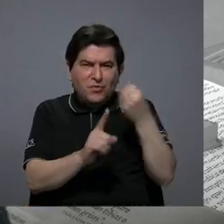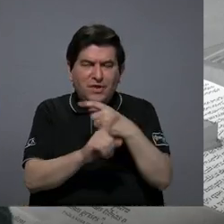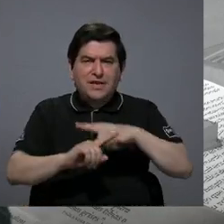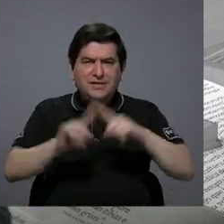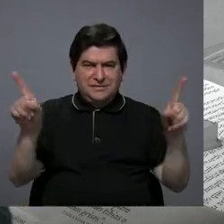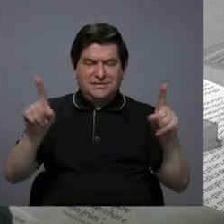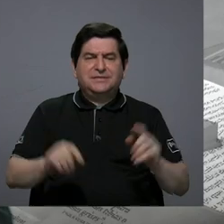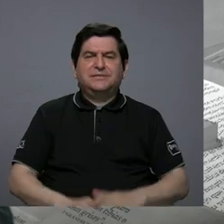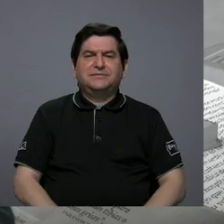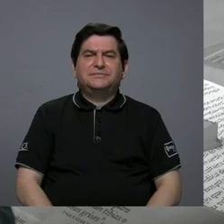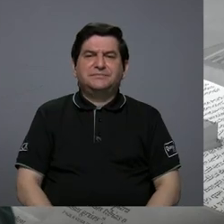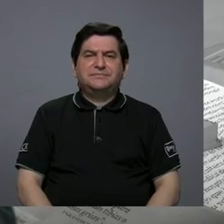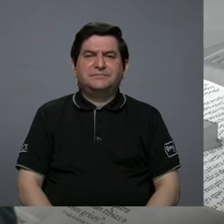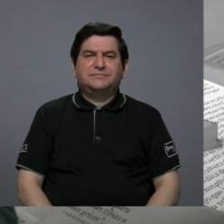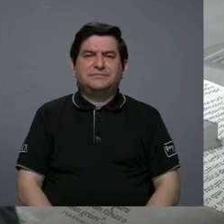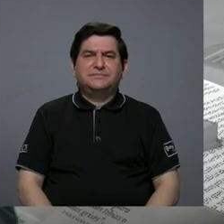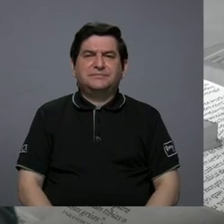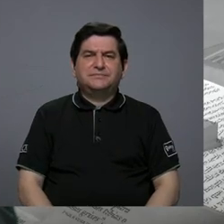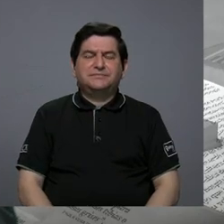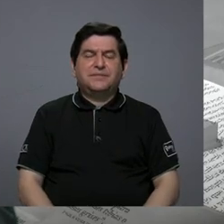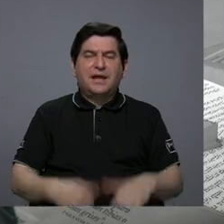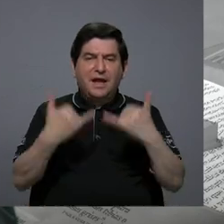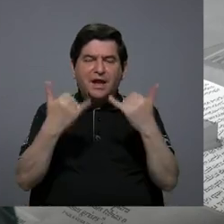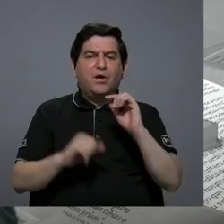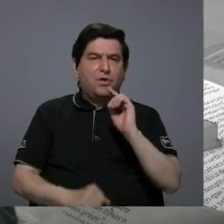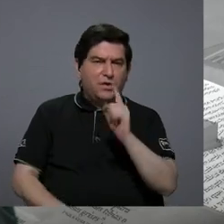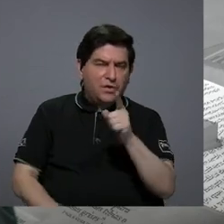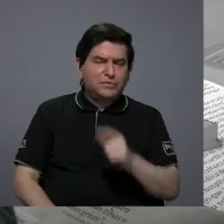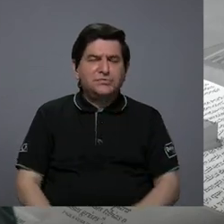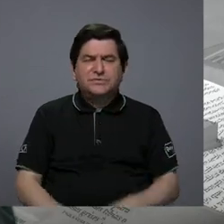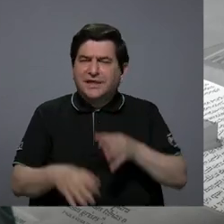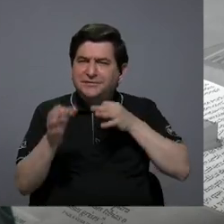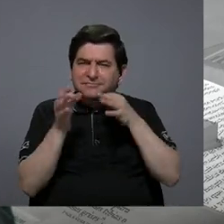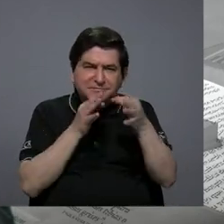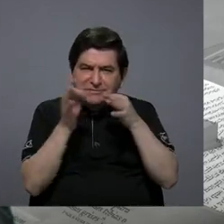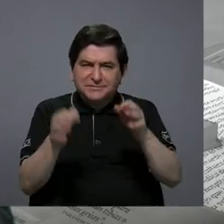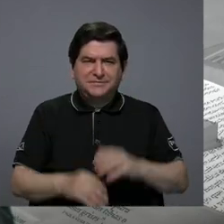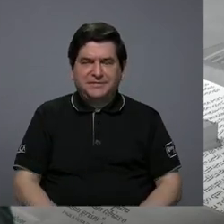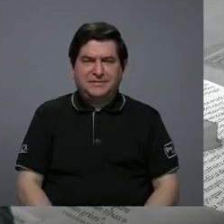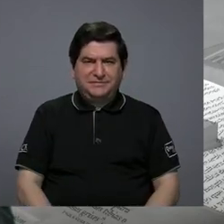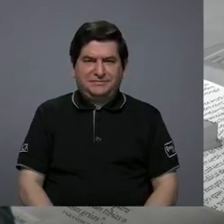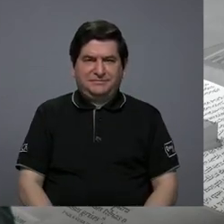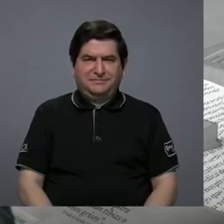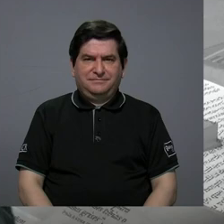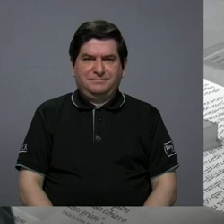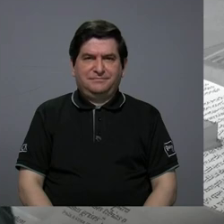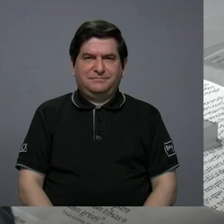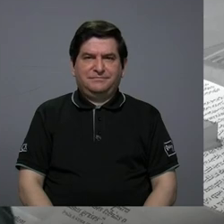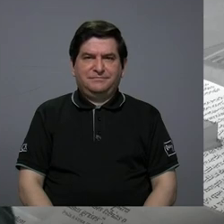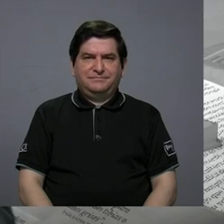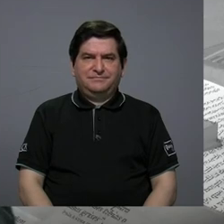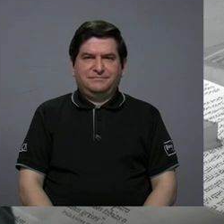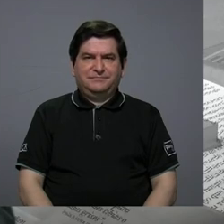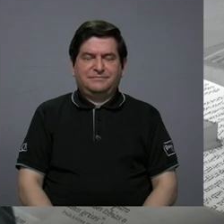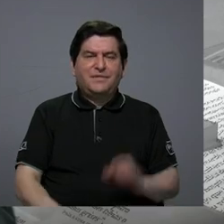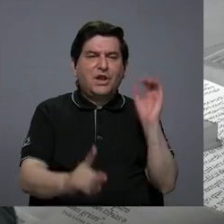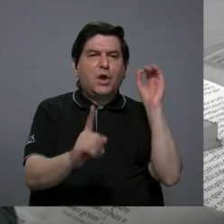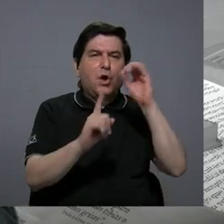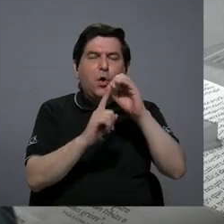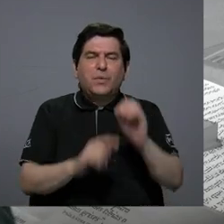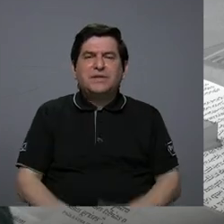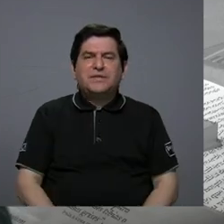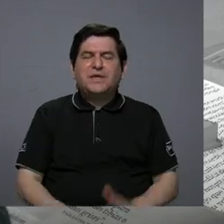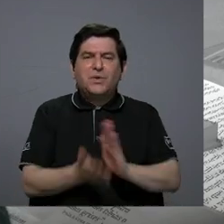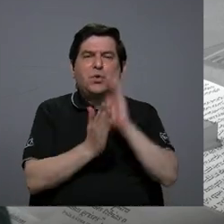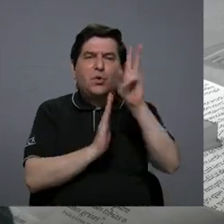la palabra a usted para que nos diga cómo han logrado y cuál es el objetivo de